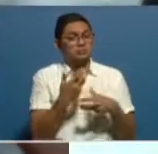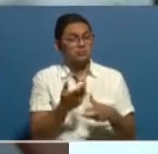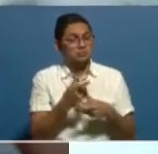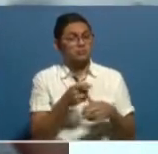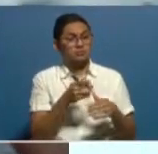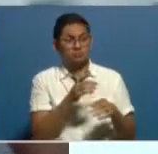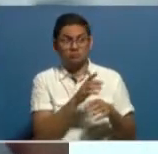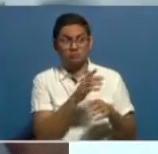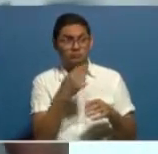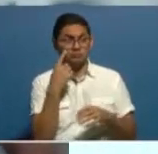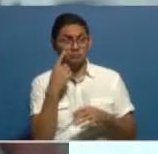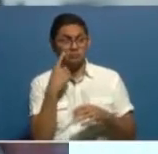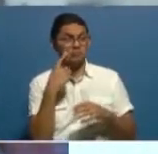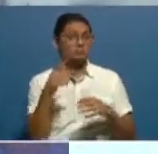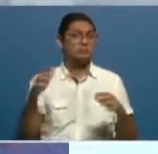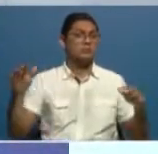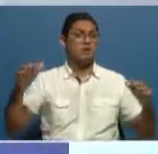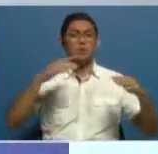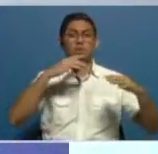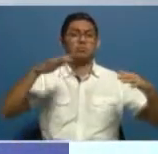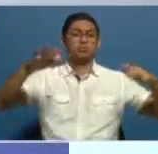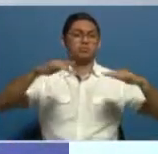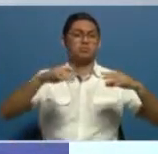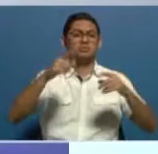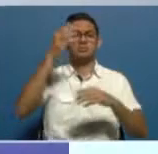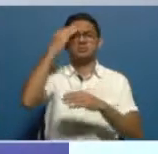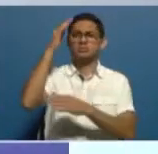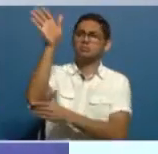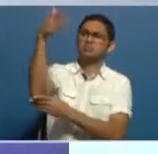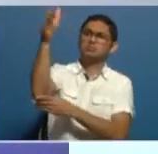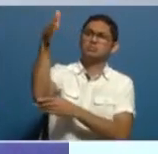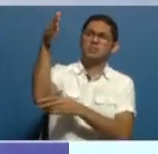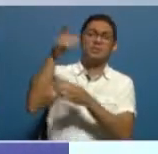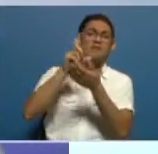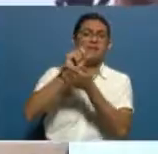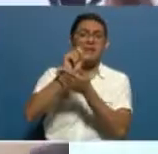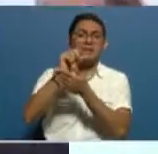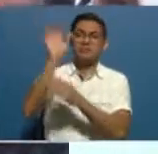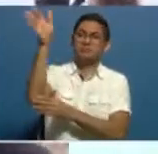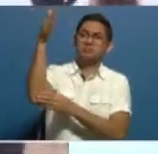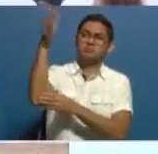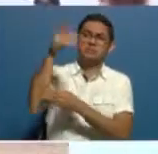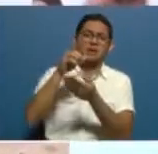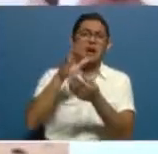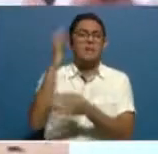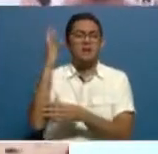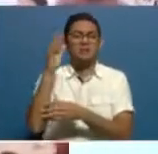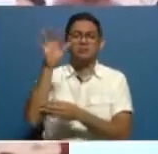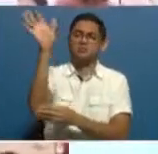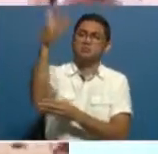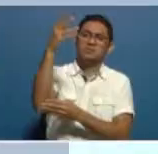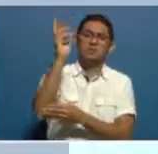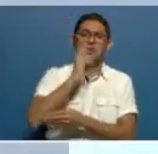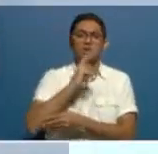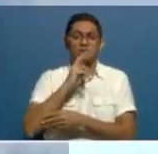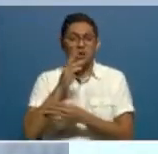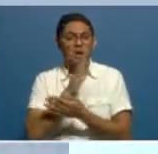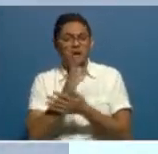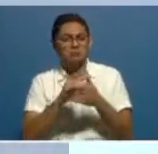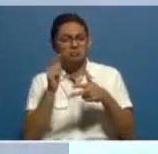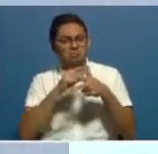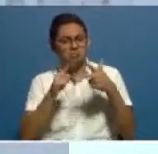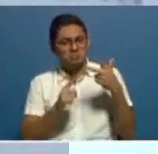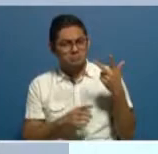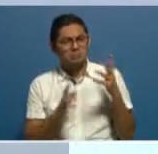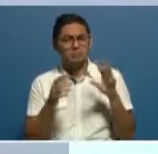ingresar, cuál es el contenido de cada bandera nuestra, cuál es la bandera verde, el significado de la misma, que es que pueden bañarse de forma